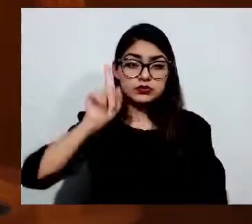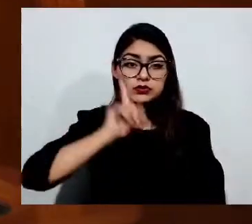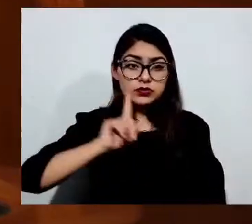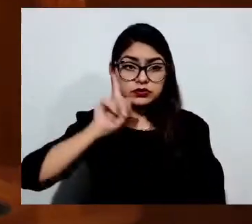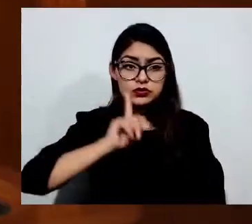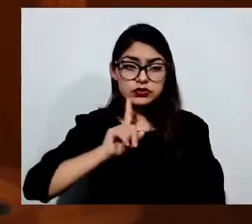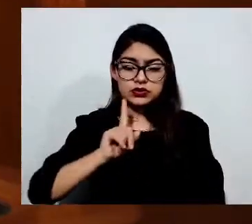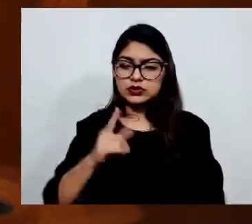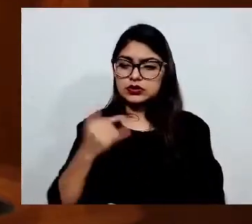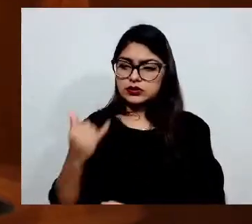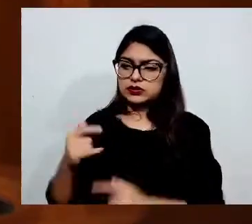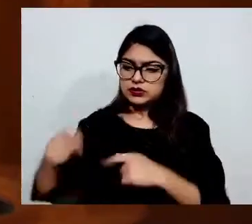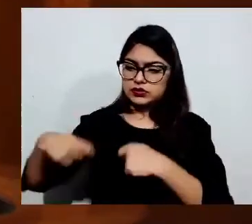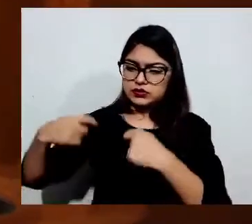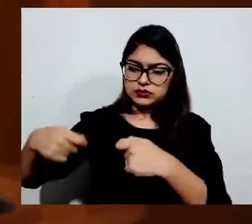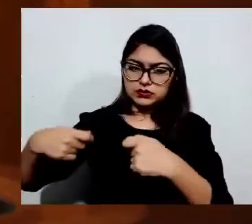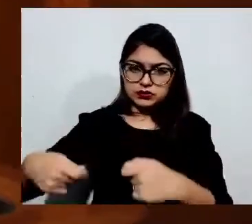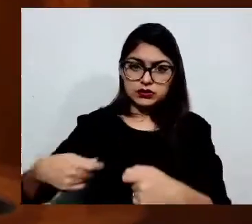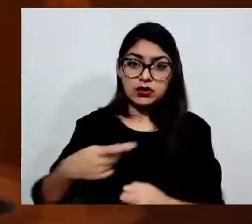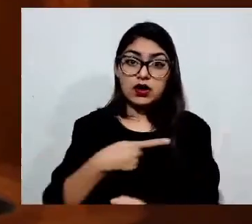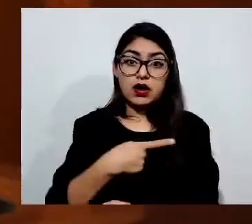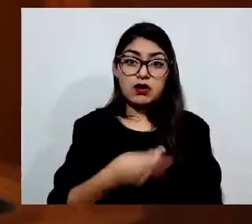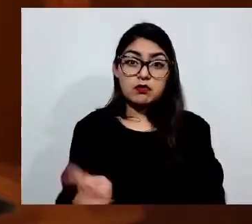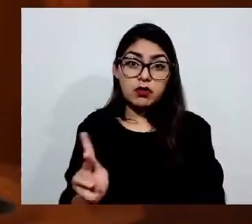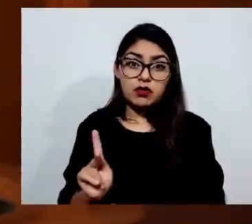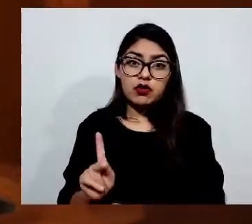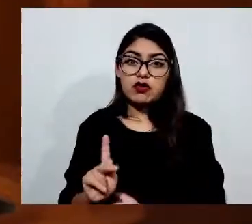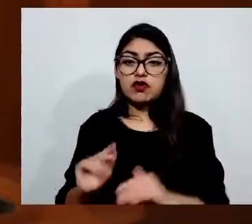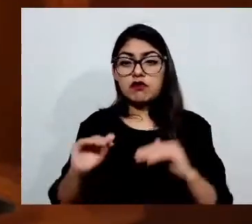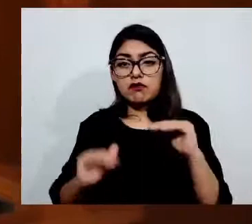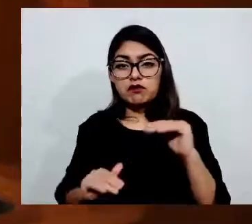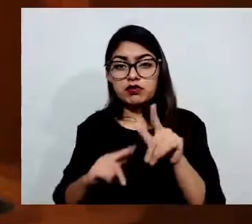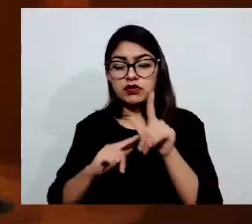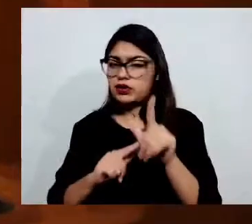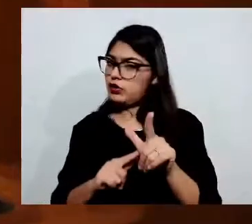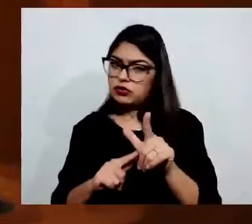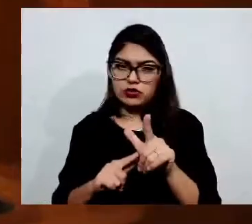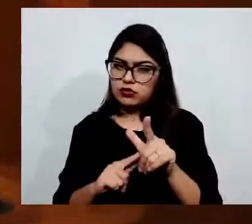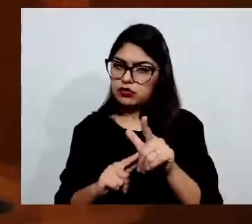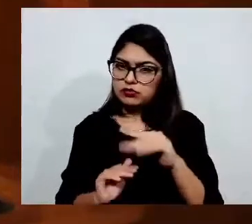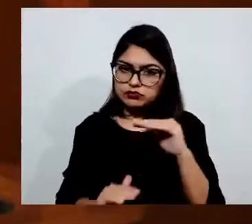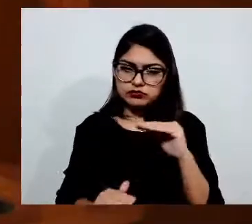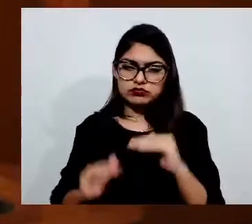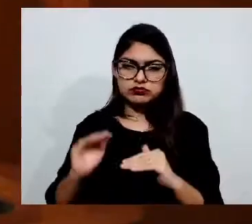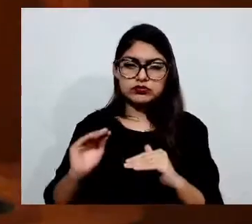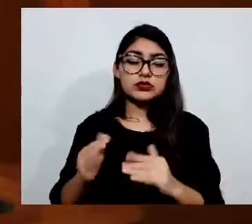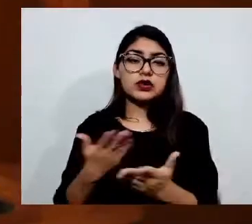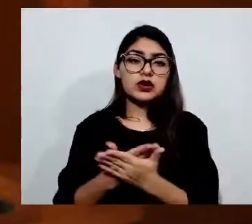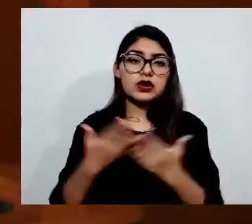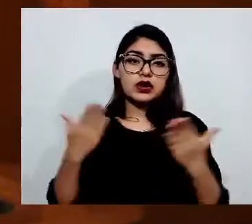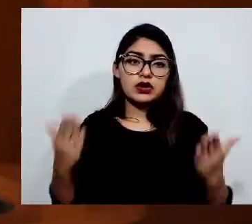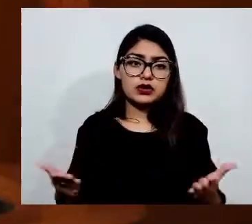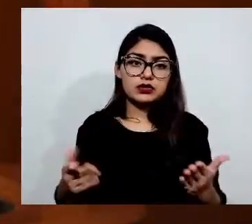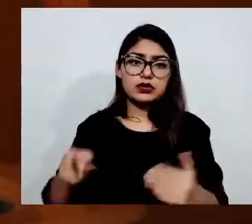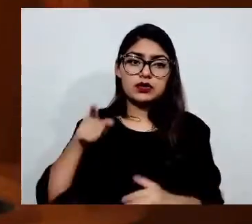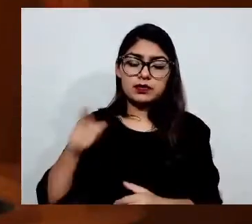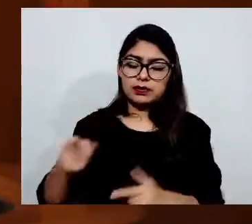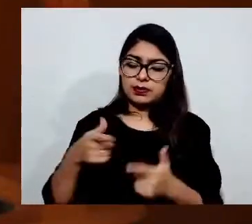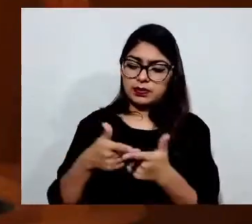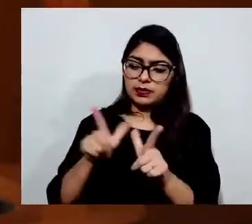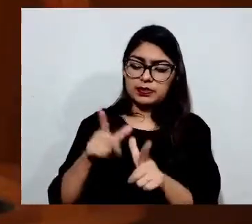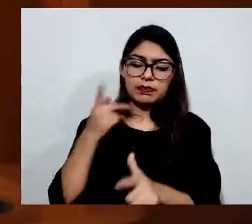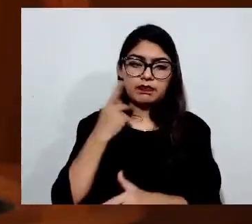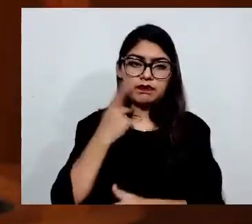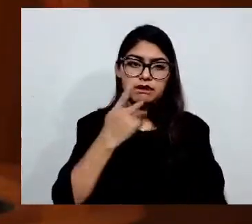Por lo anteriormente expuesto, el Grupo Parlamentario del Partido de la Revolución Democrática pone a consideración de esta